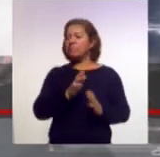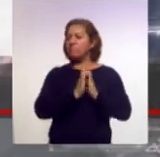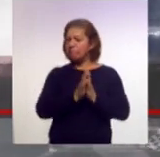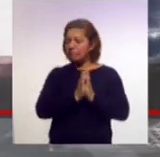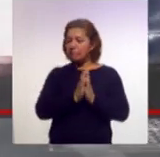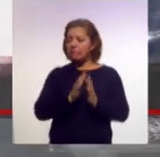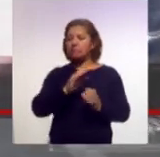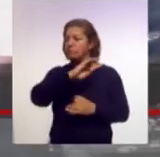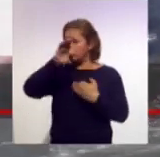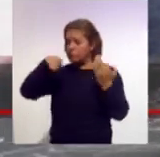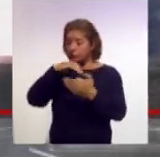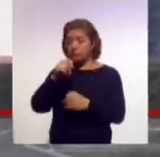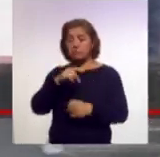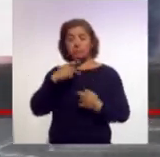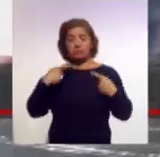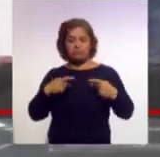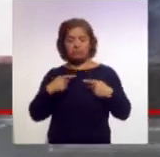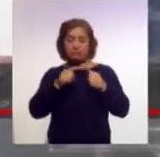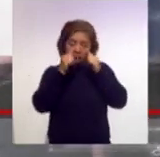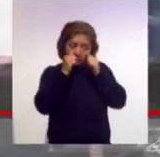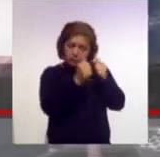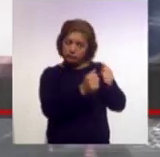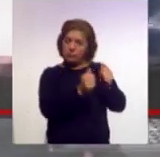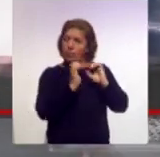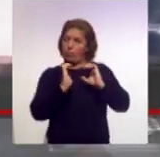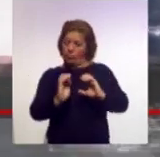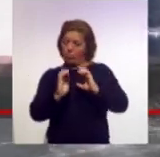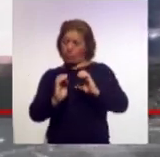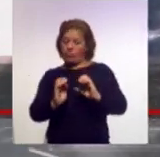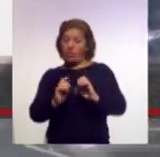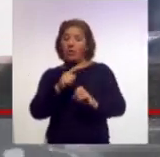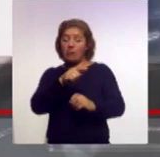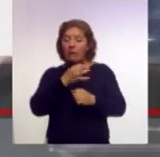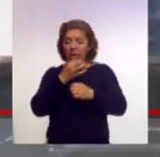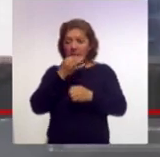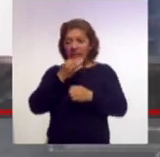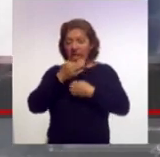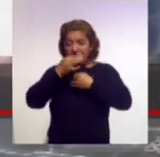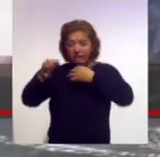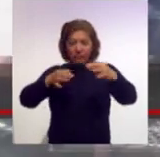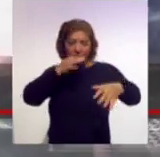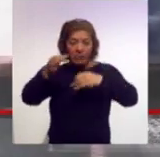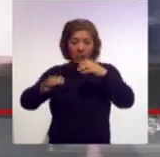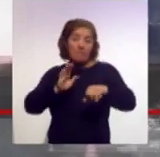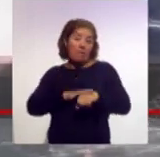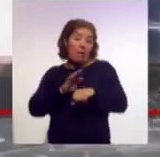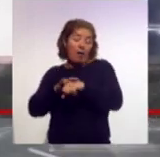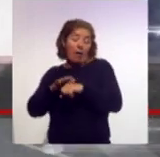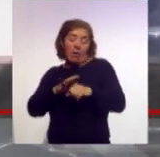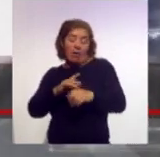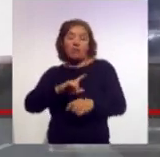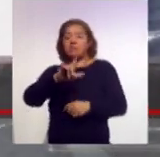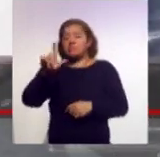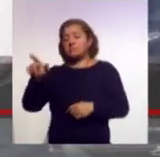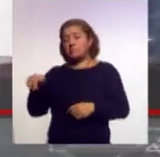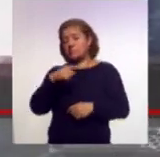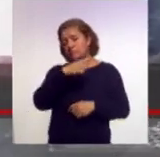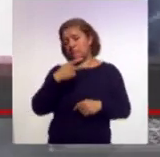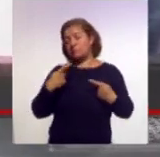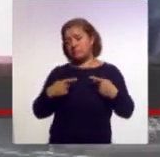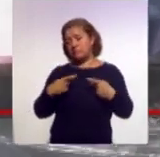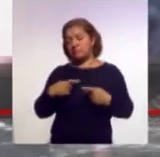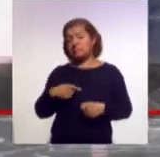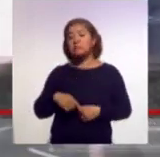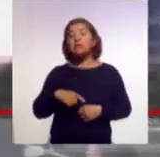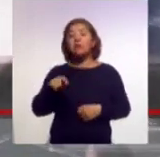permanecer pendientes de la información que emitan las autoridades oficiales. En caso de caída de